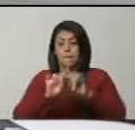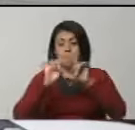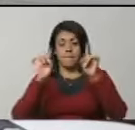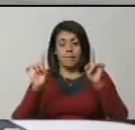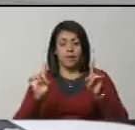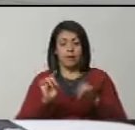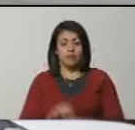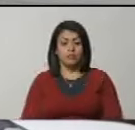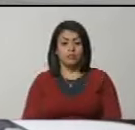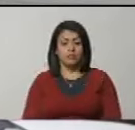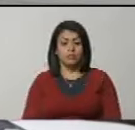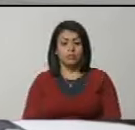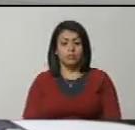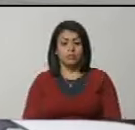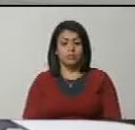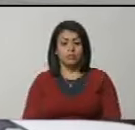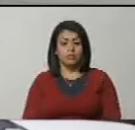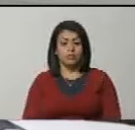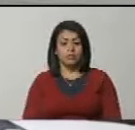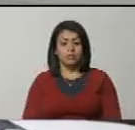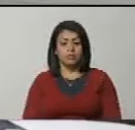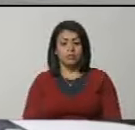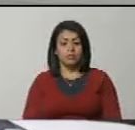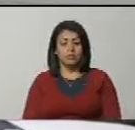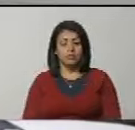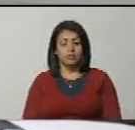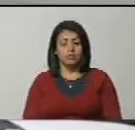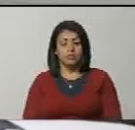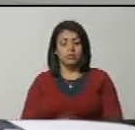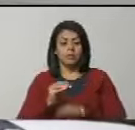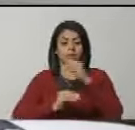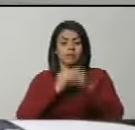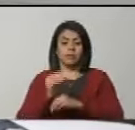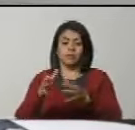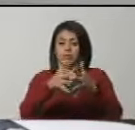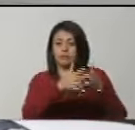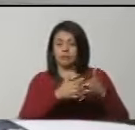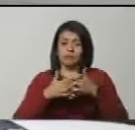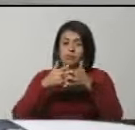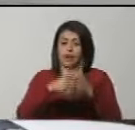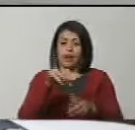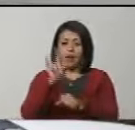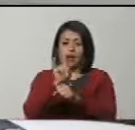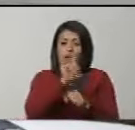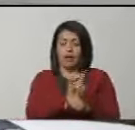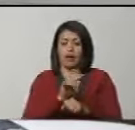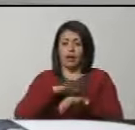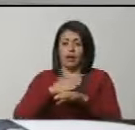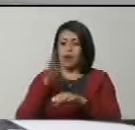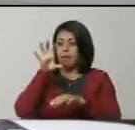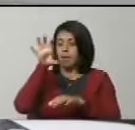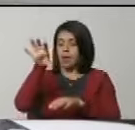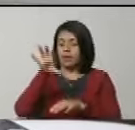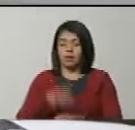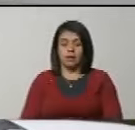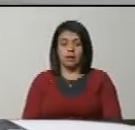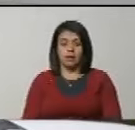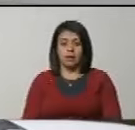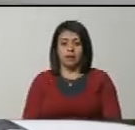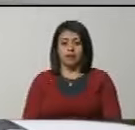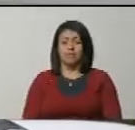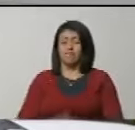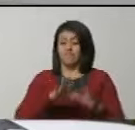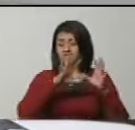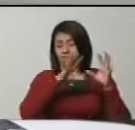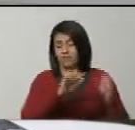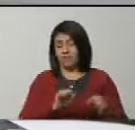Pero esos esclavos de los gringos, esos traidores y traidoras a la patria, esos